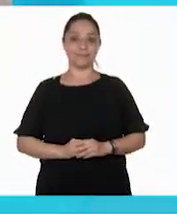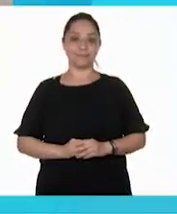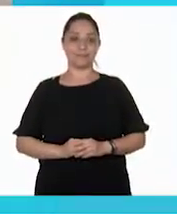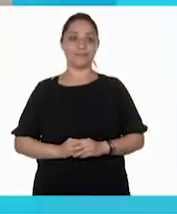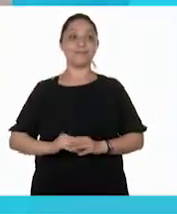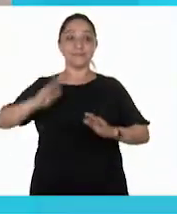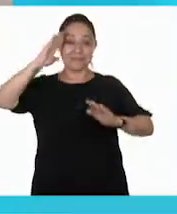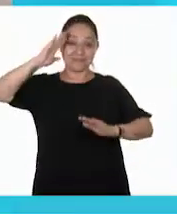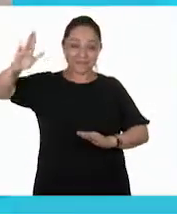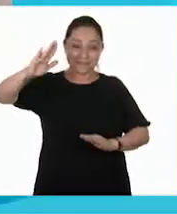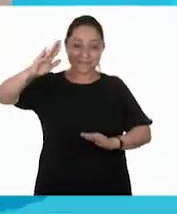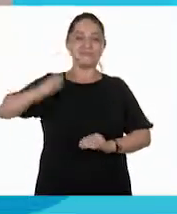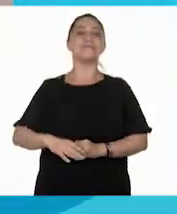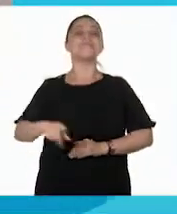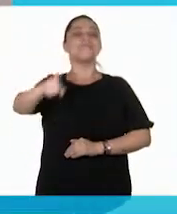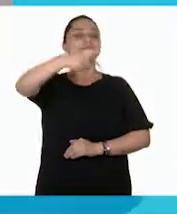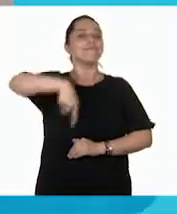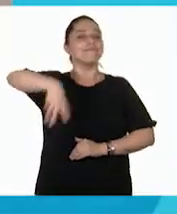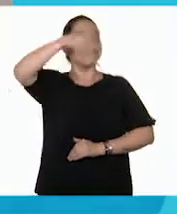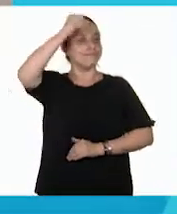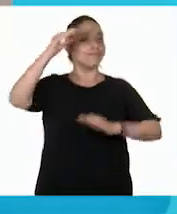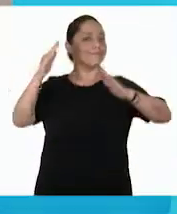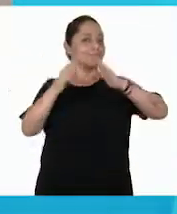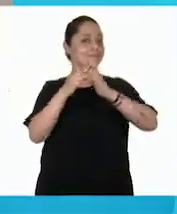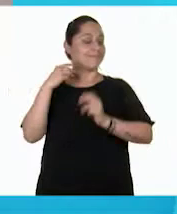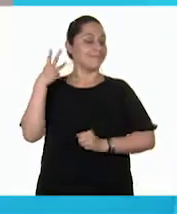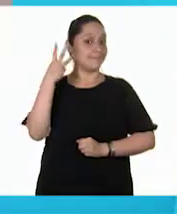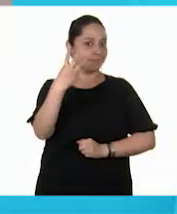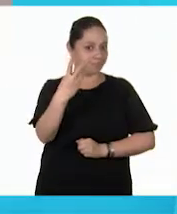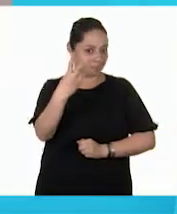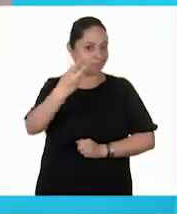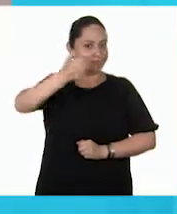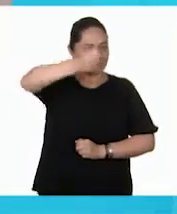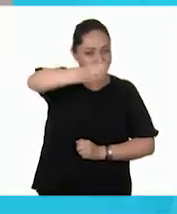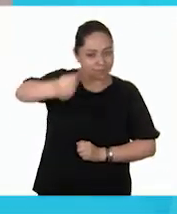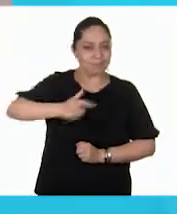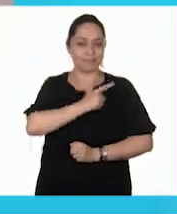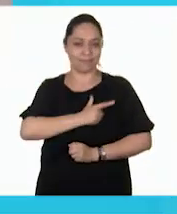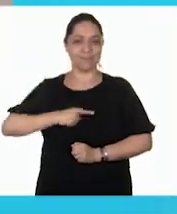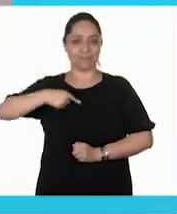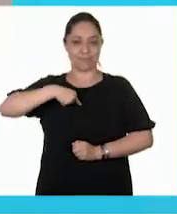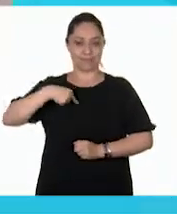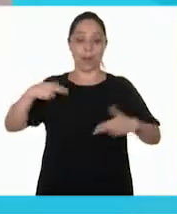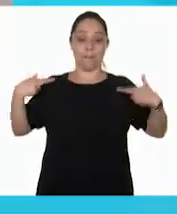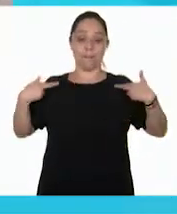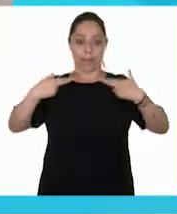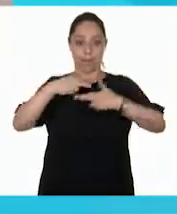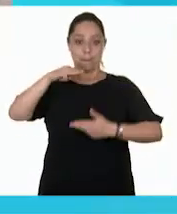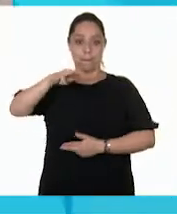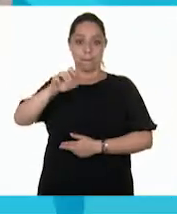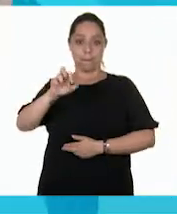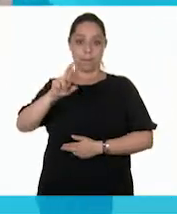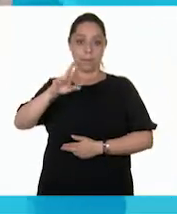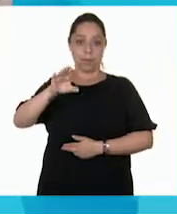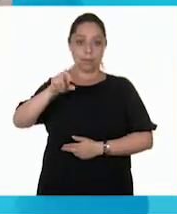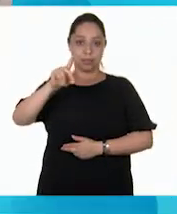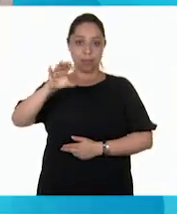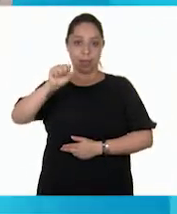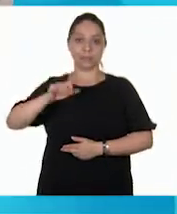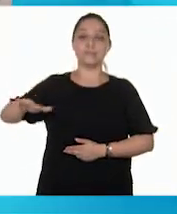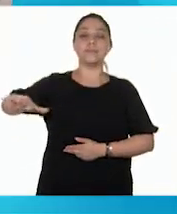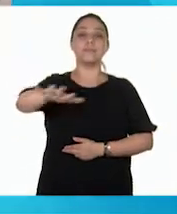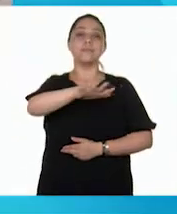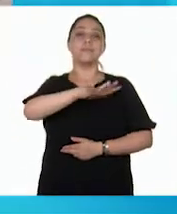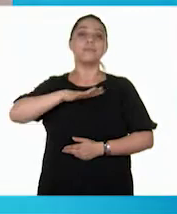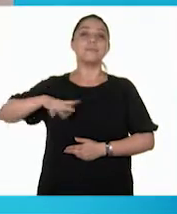Hola, amiguitos de Aprende en Casa 3. Los saluda con gusto la maestra Mercedes Alcanta de la Comunidad de Higuera de